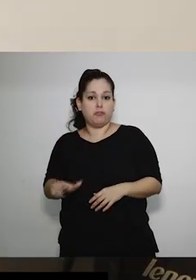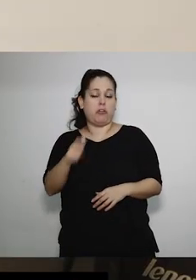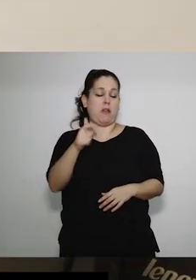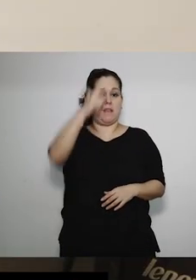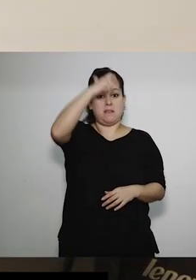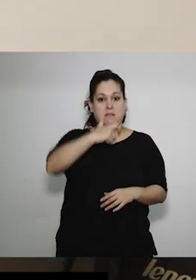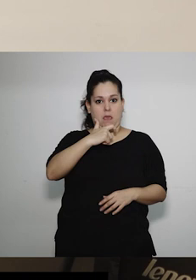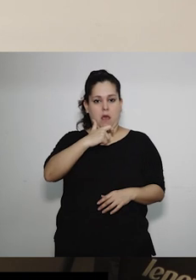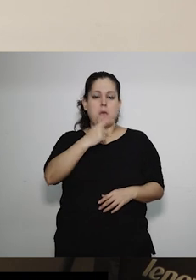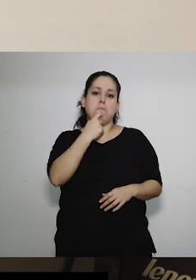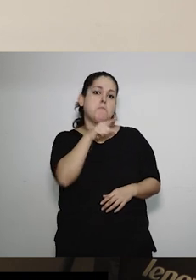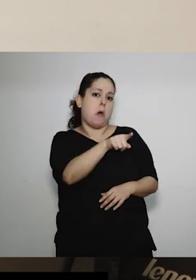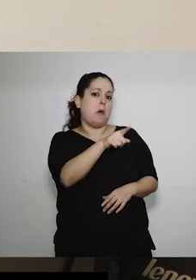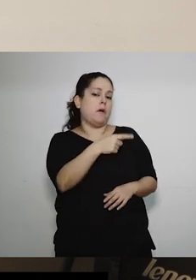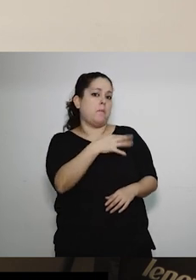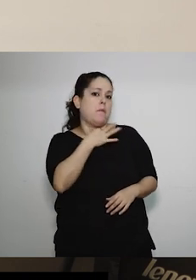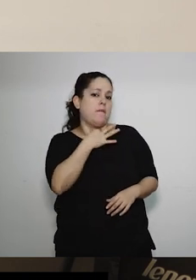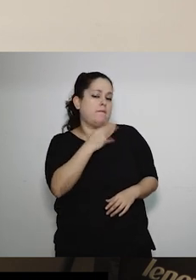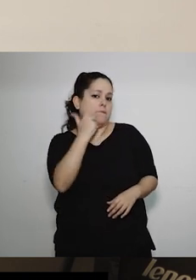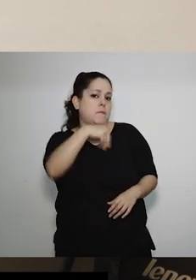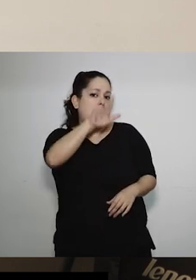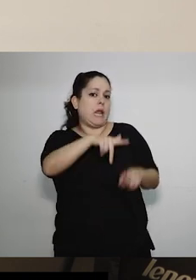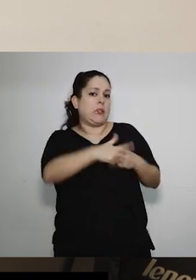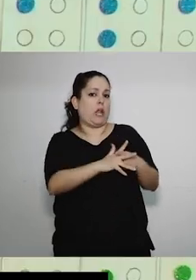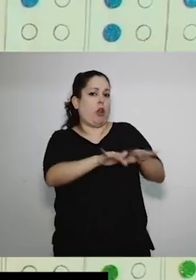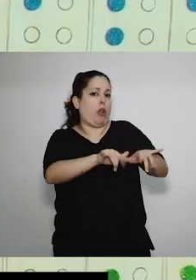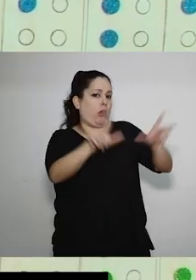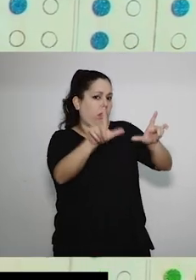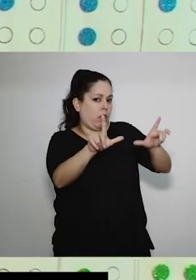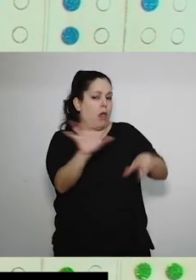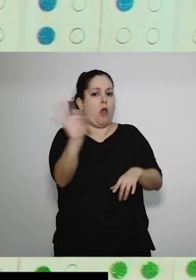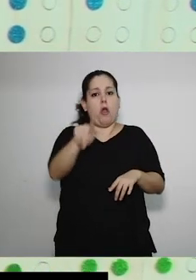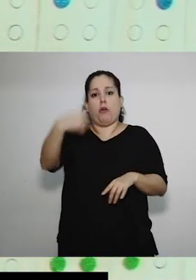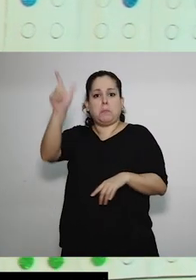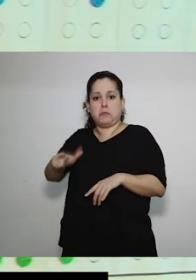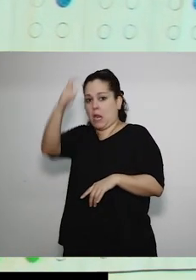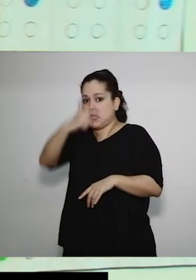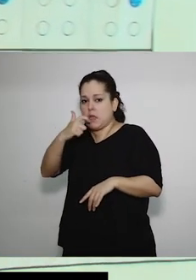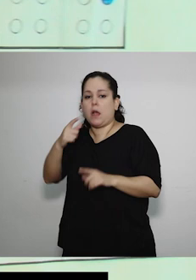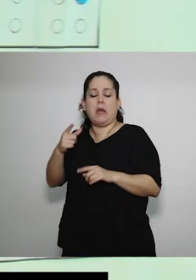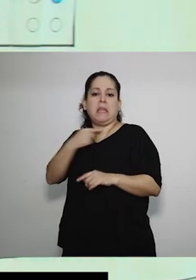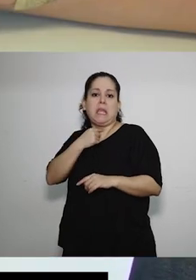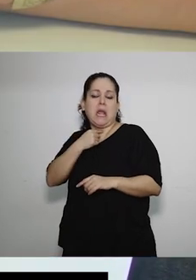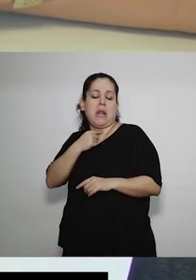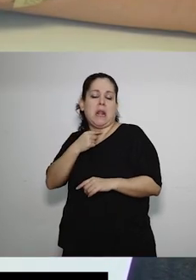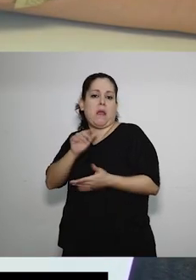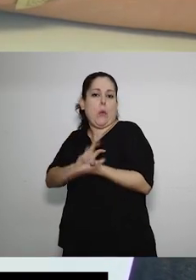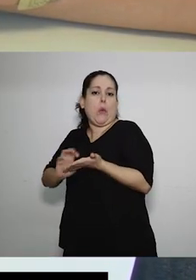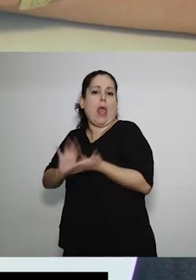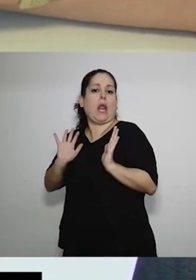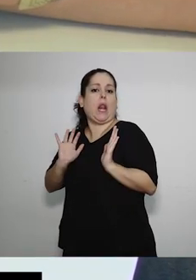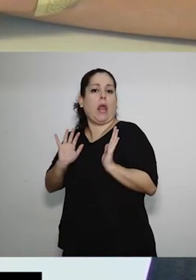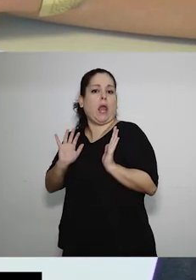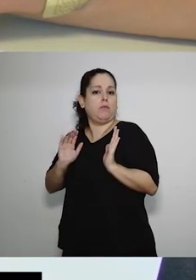discapacidad visual que prefiere la tecnología y hay gente con discapacidad visual que prefiere el sistema braille a la hora de leer algo.